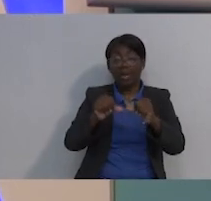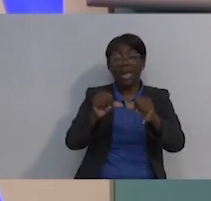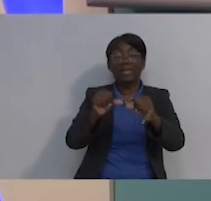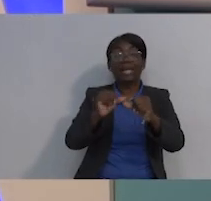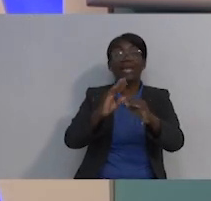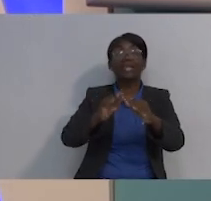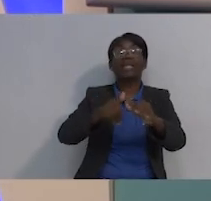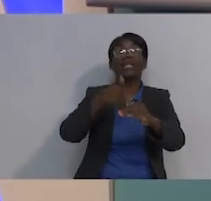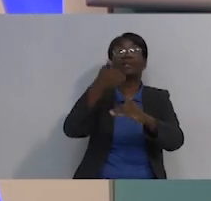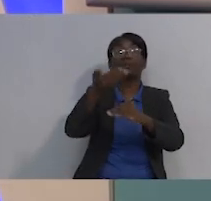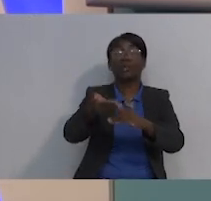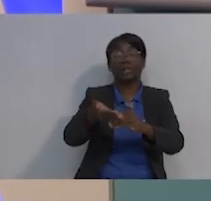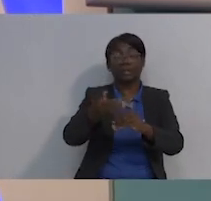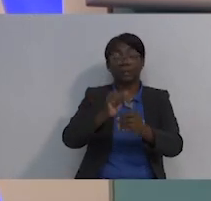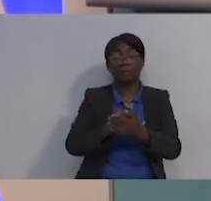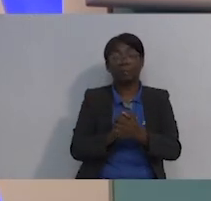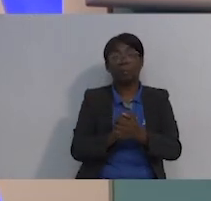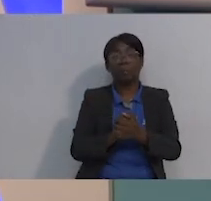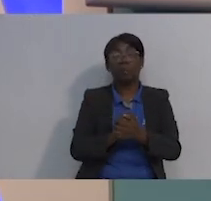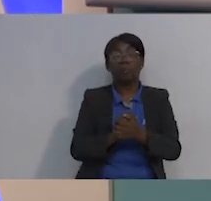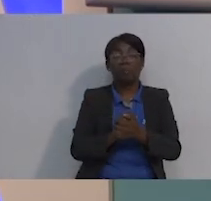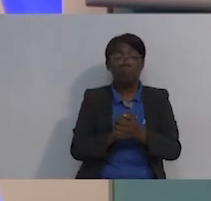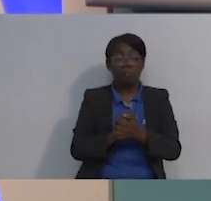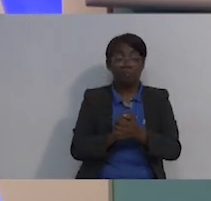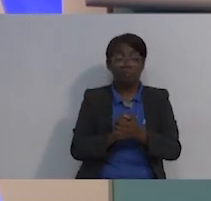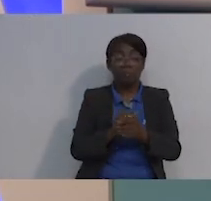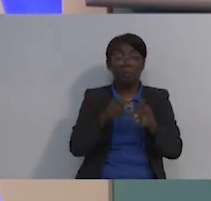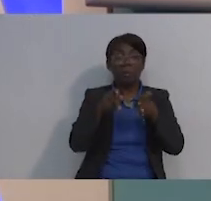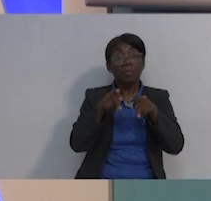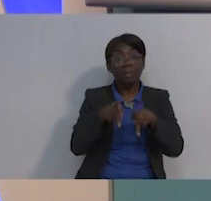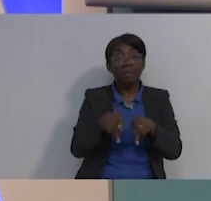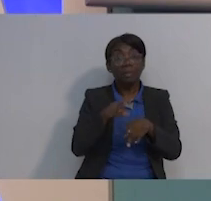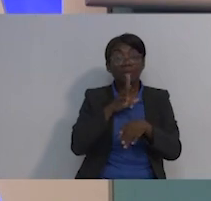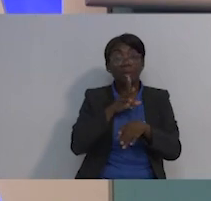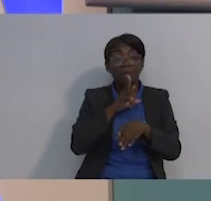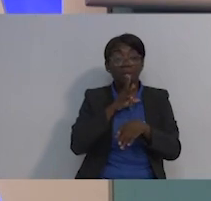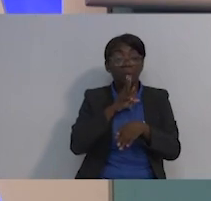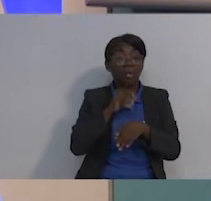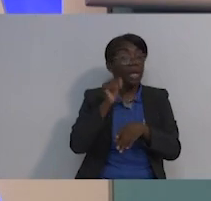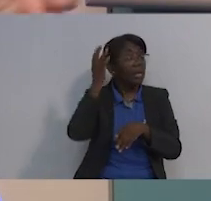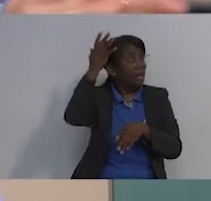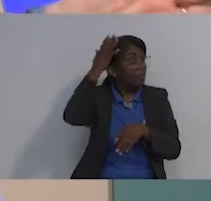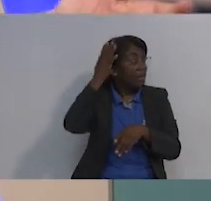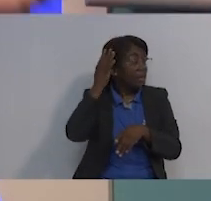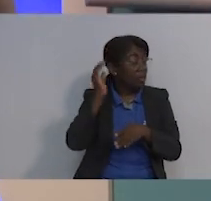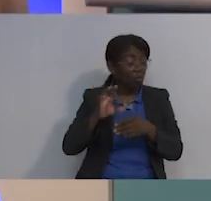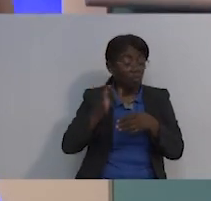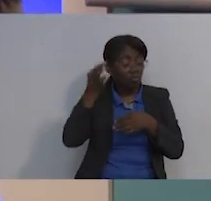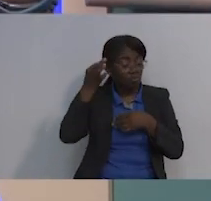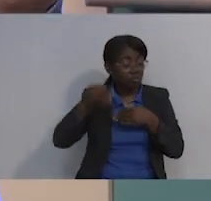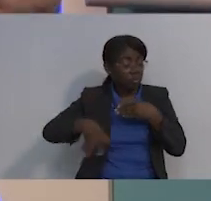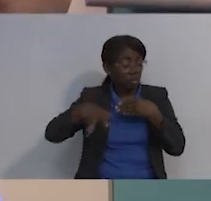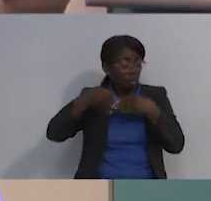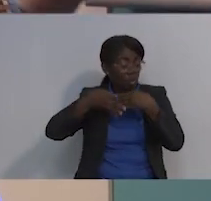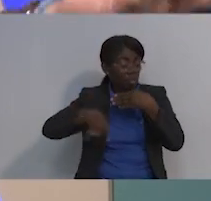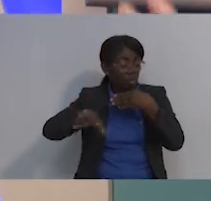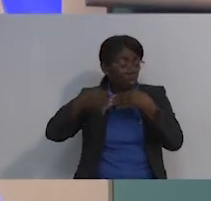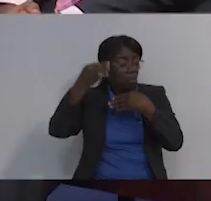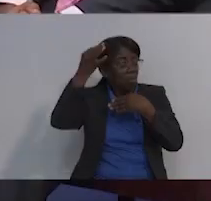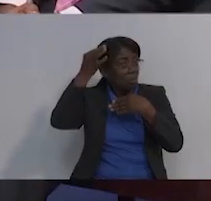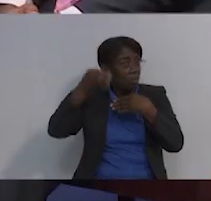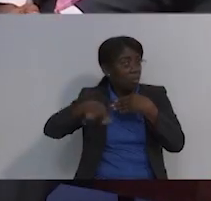durante y después, creo, y también hasta la gente como hablábamos del caída del cabello,